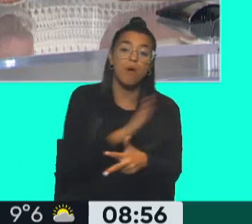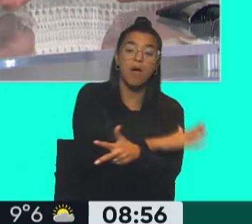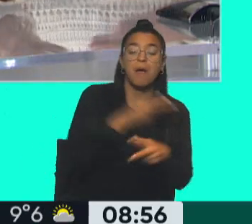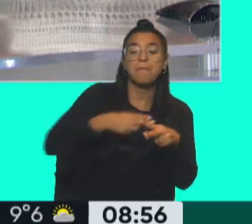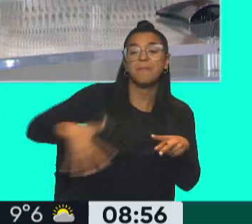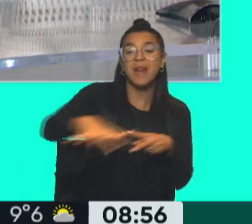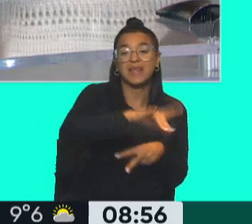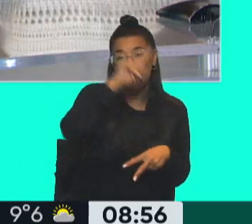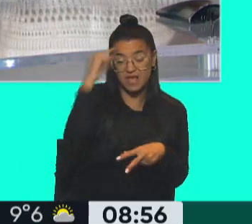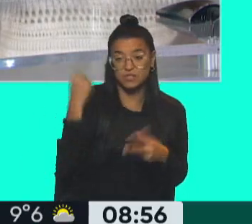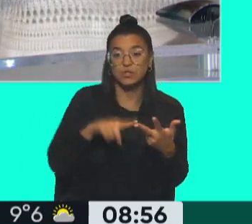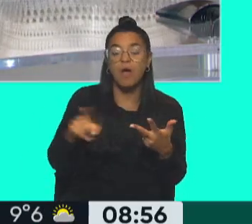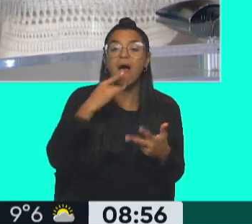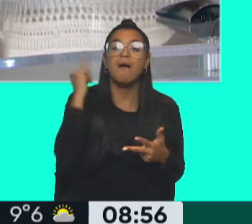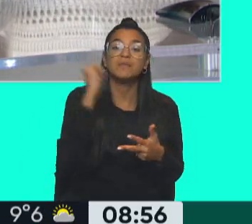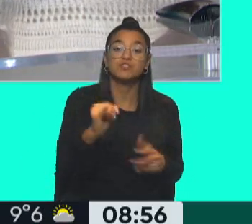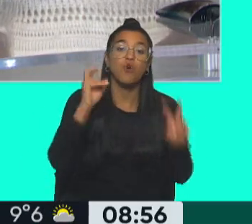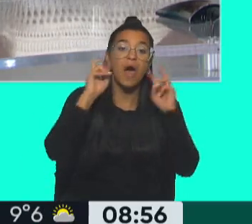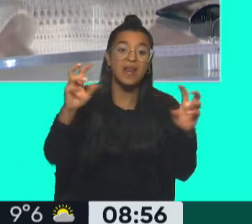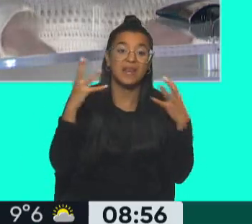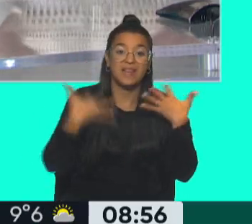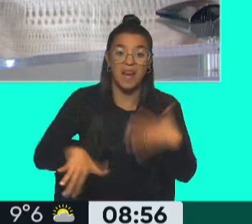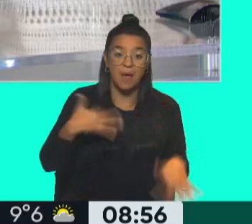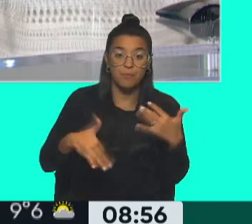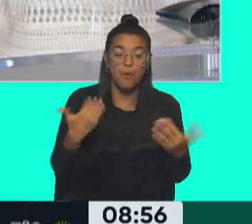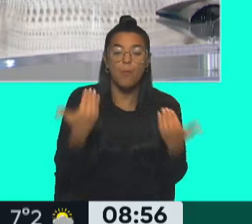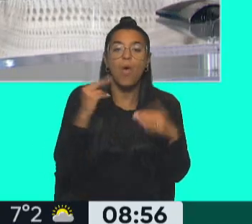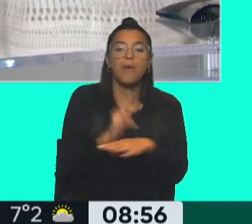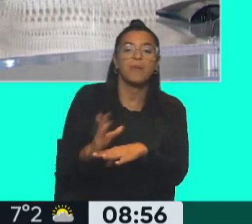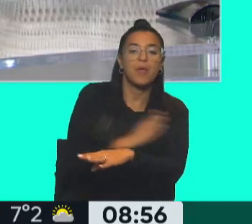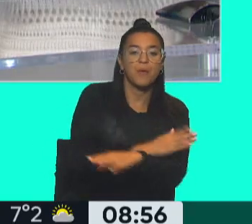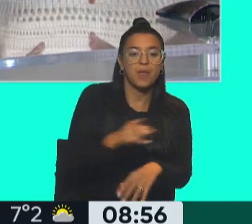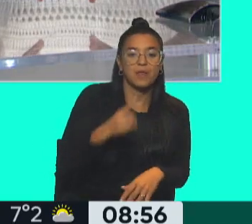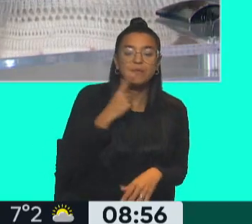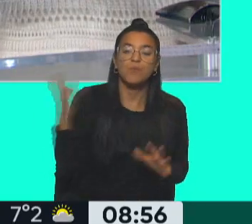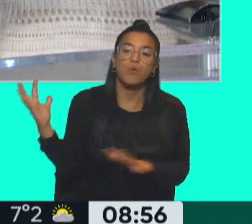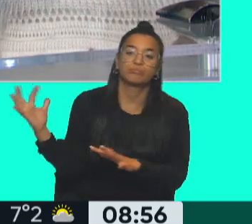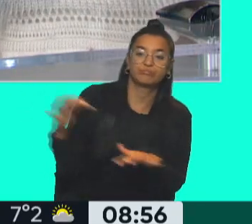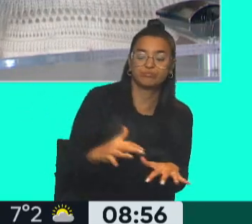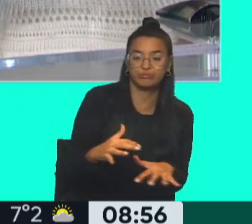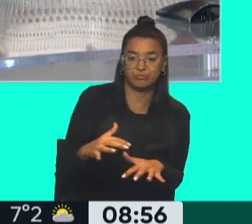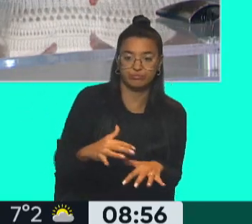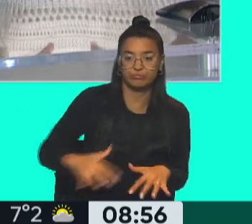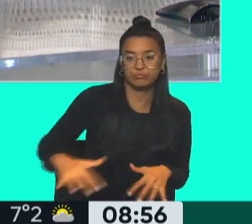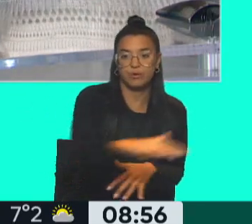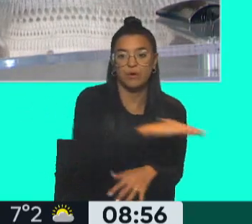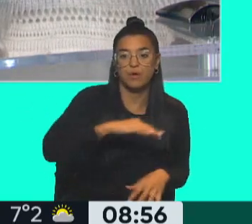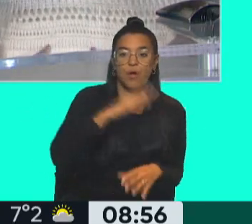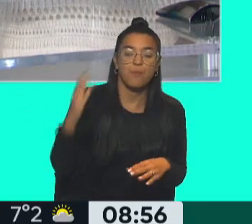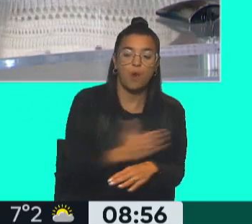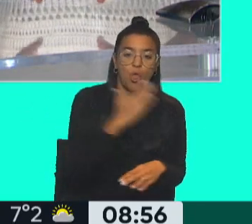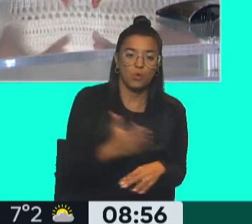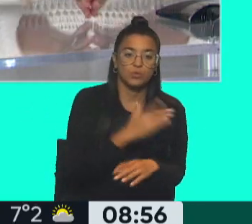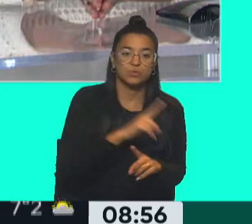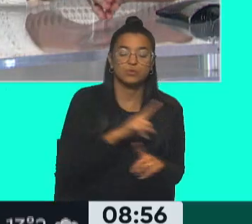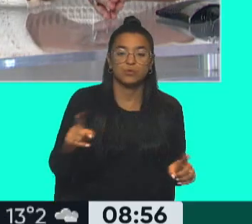parque nacional. Y el aviso, la alerta temprana, puede prevenir que no ingrese a los circuitos de producción.